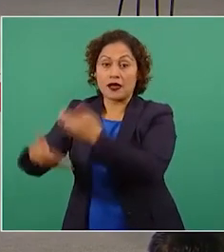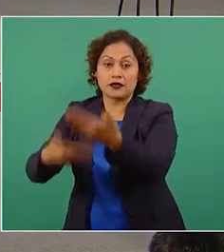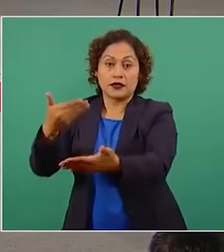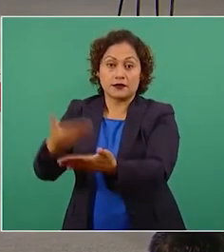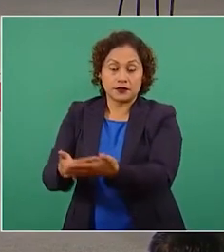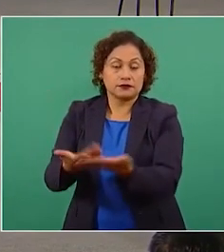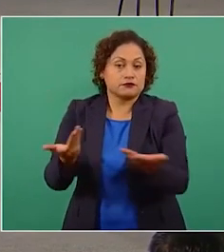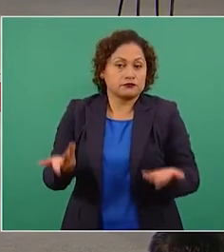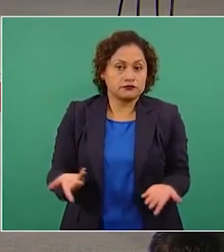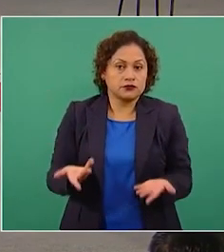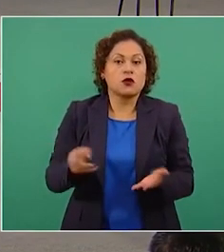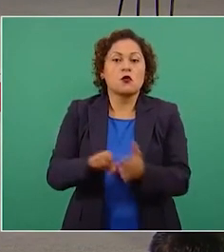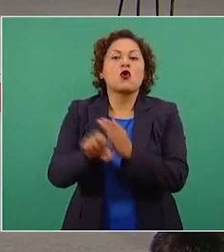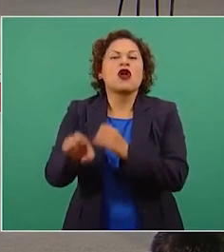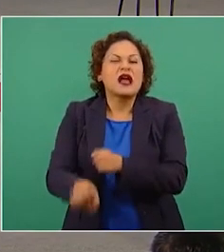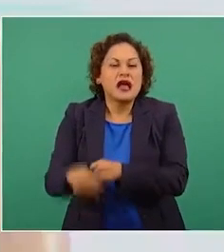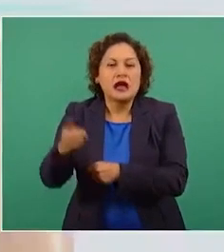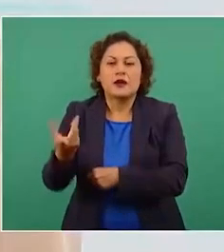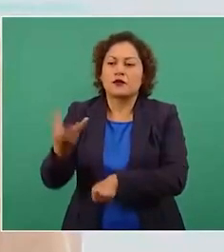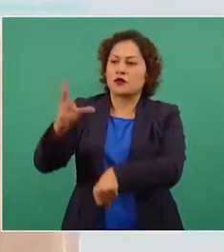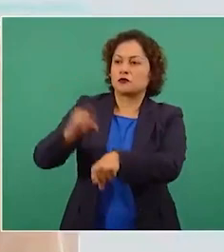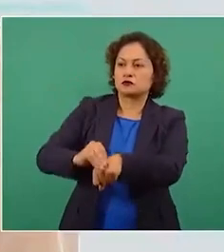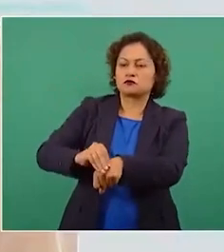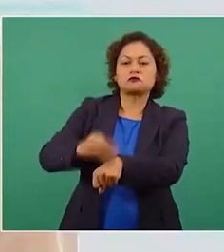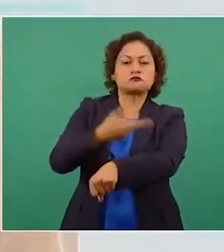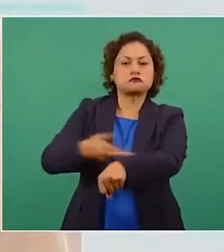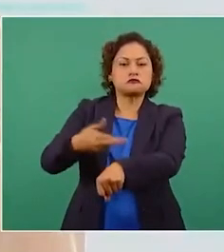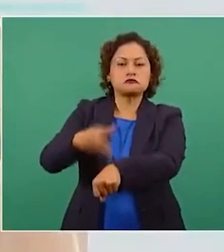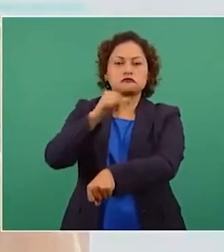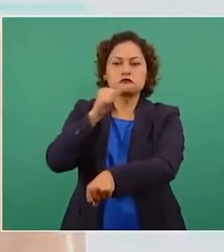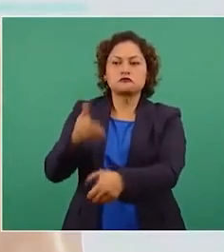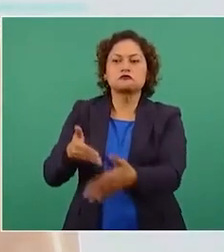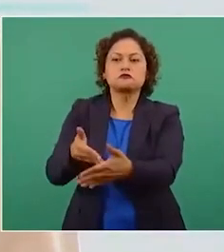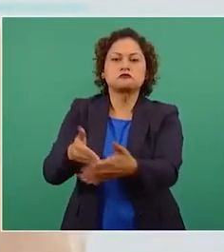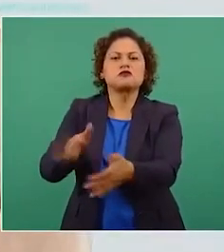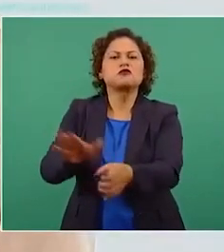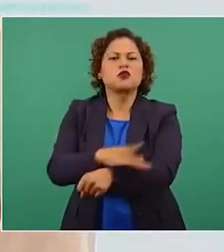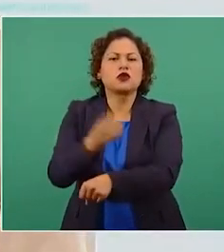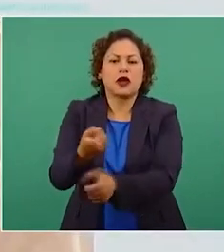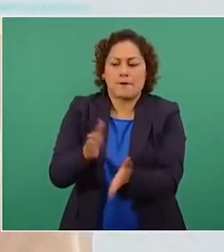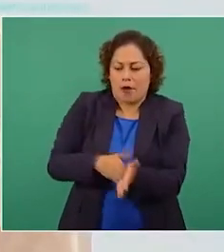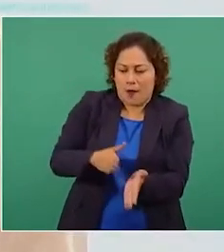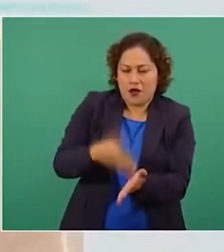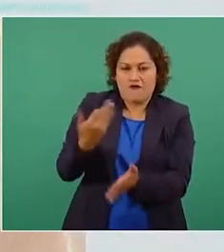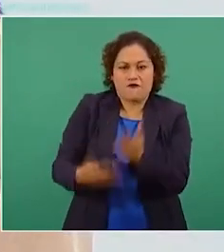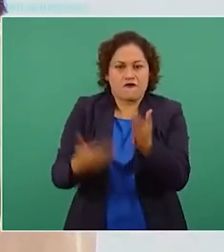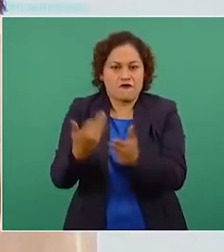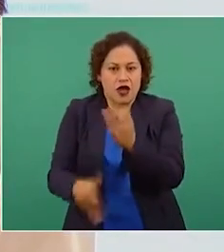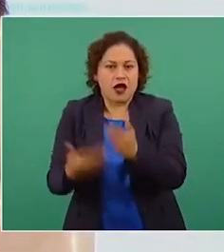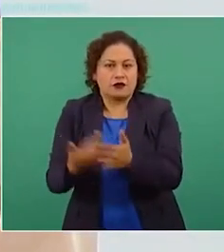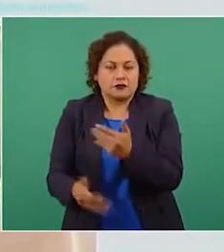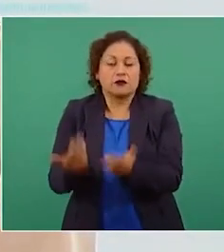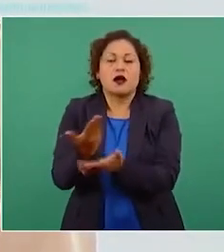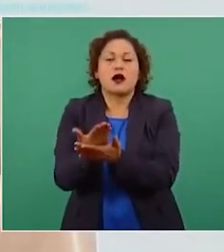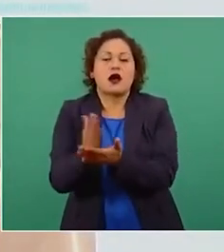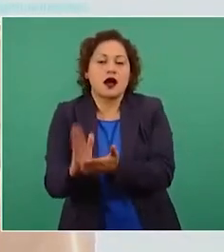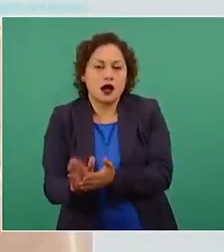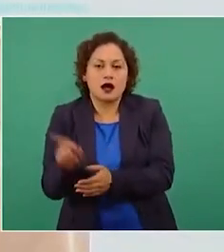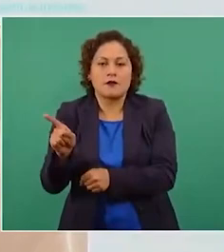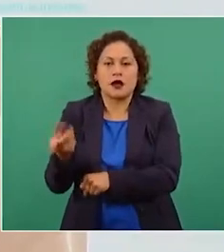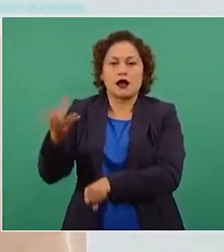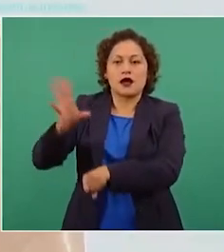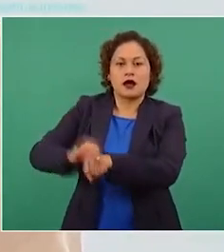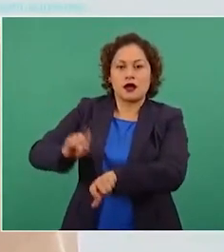autorizadas, es por falta de documentación. Además, los permisos se aprueban por el órgano de